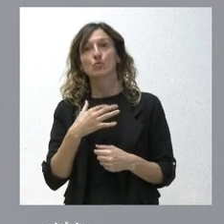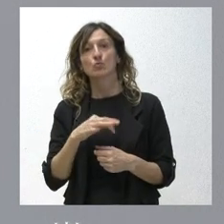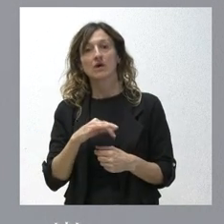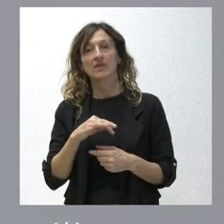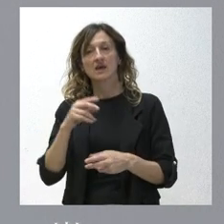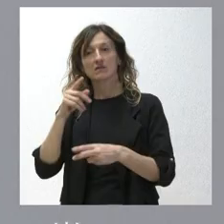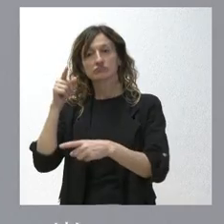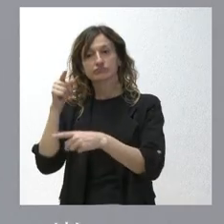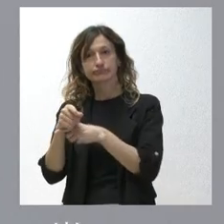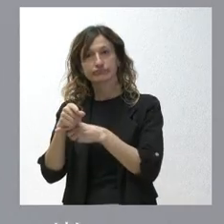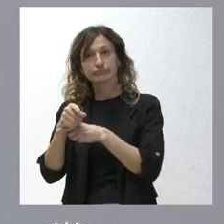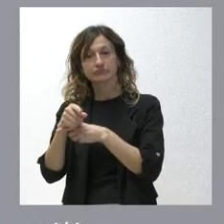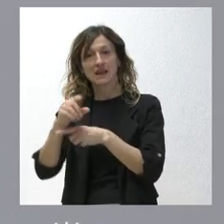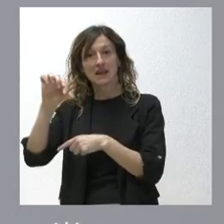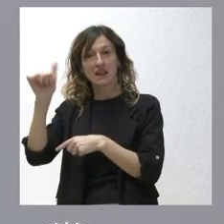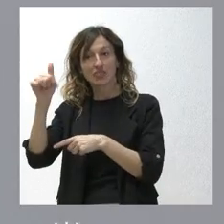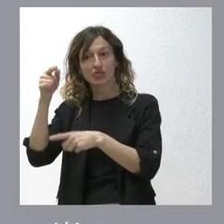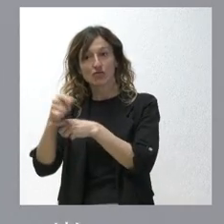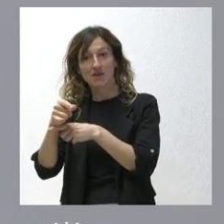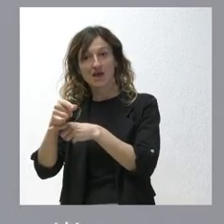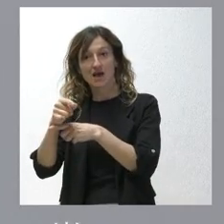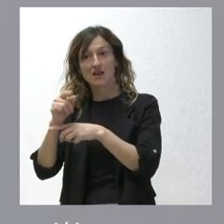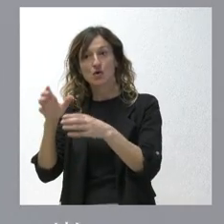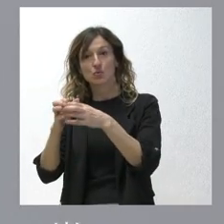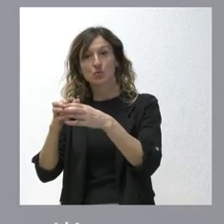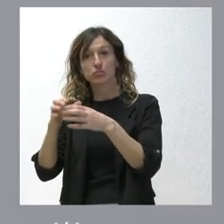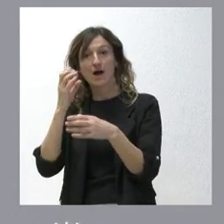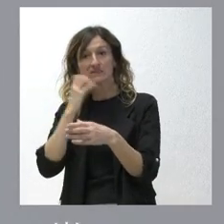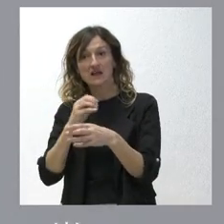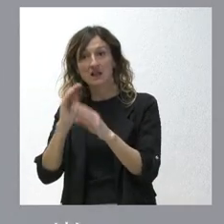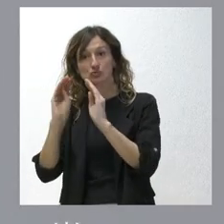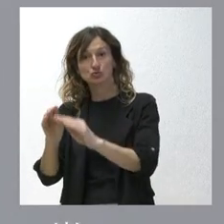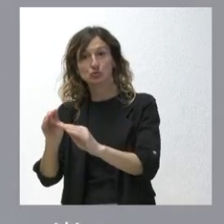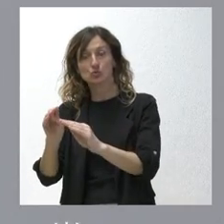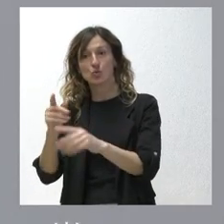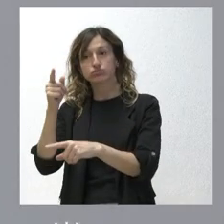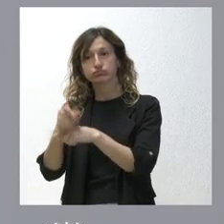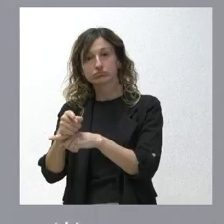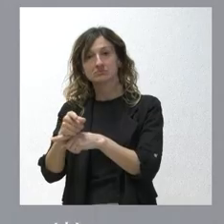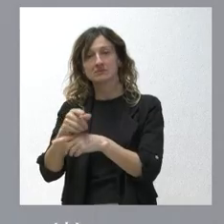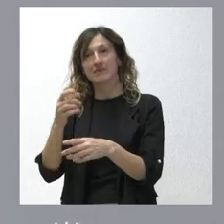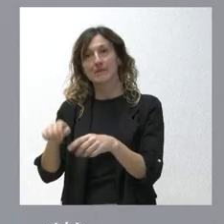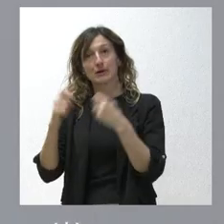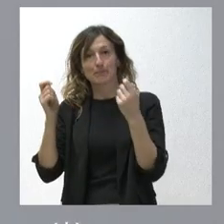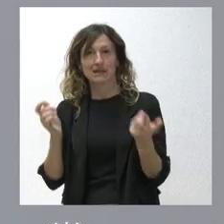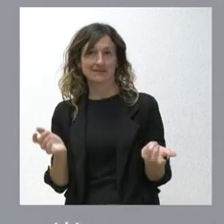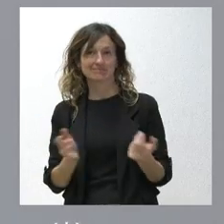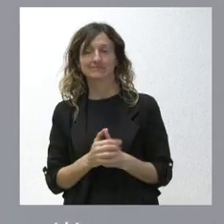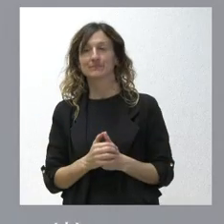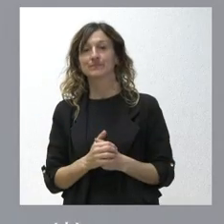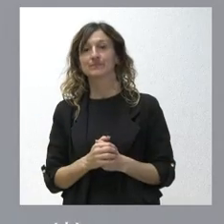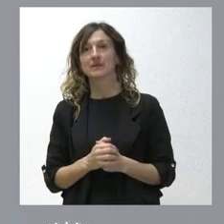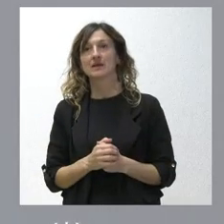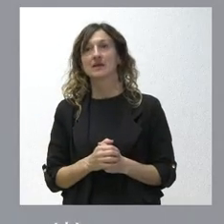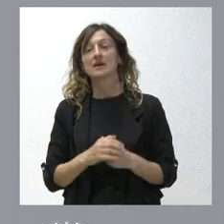instrucciones nacionales que su partido que Abascal les ofrece desde Madrid y que va a